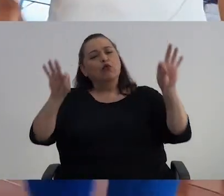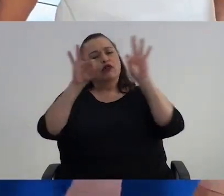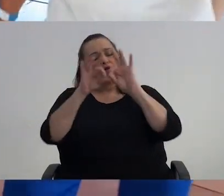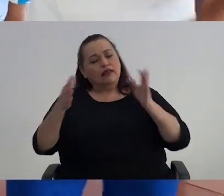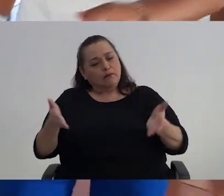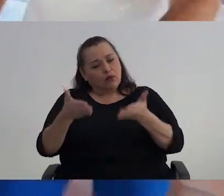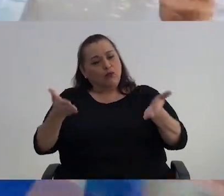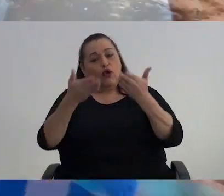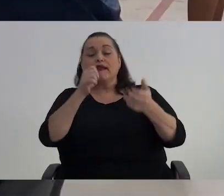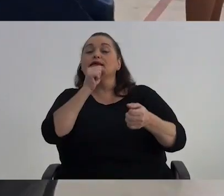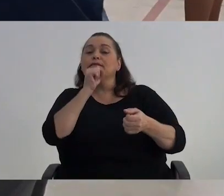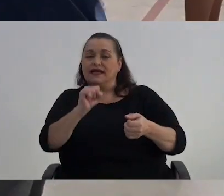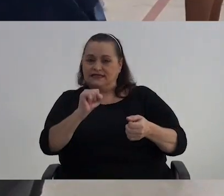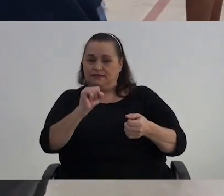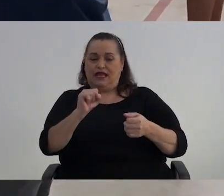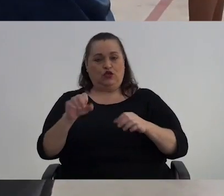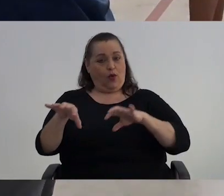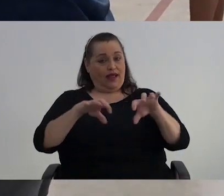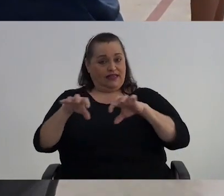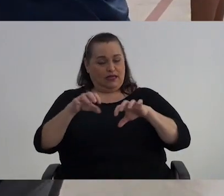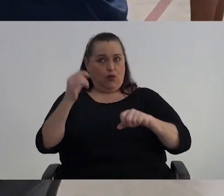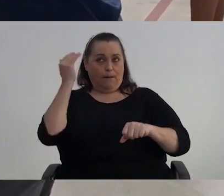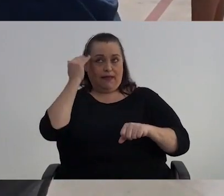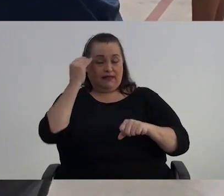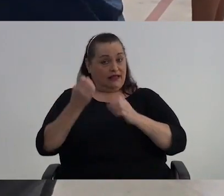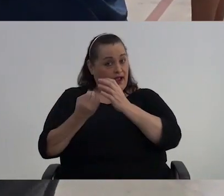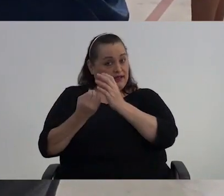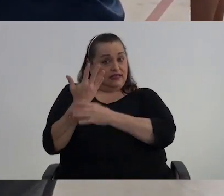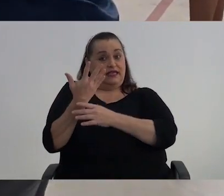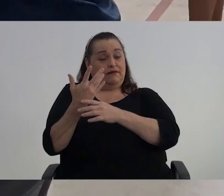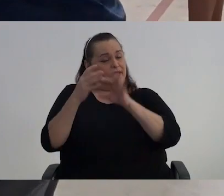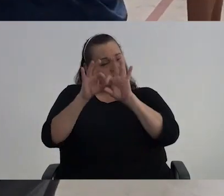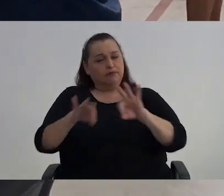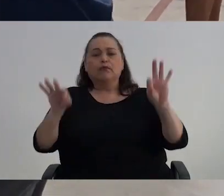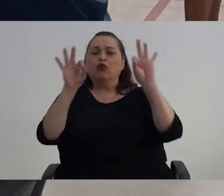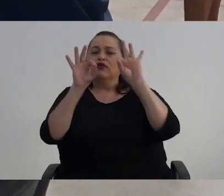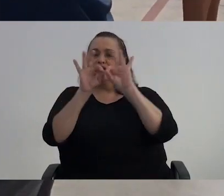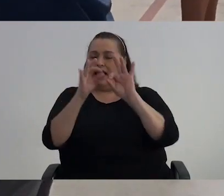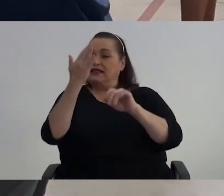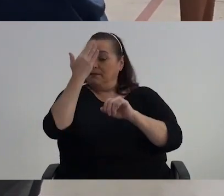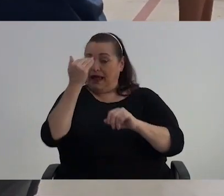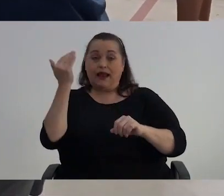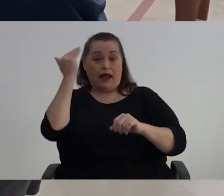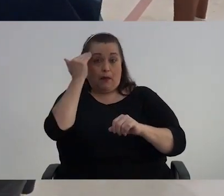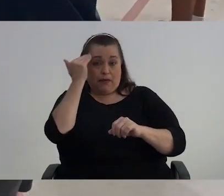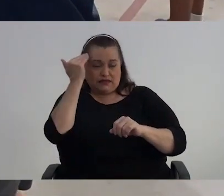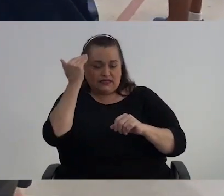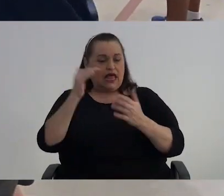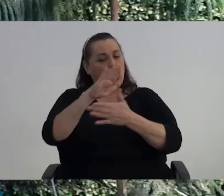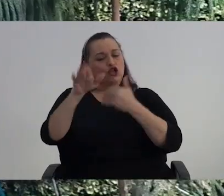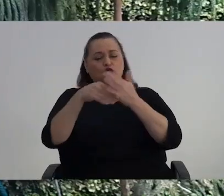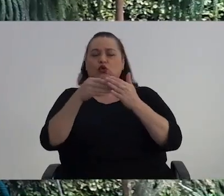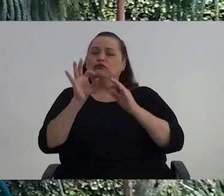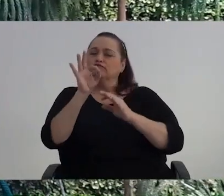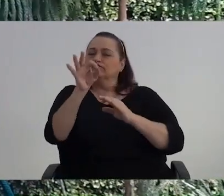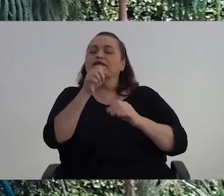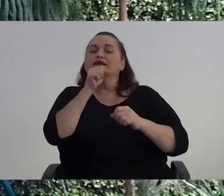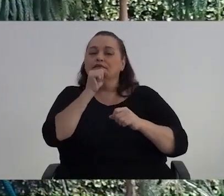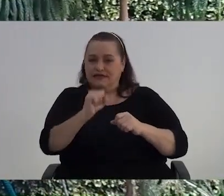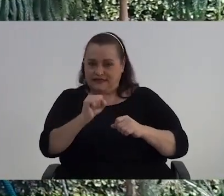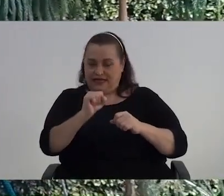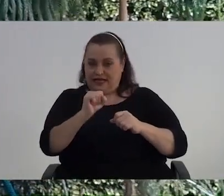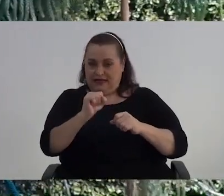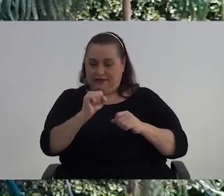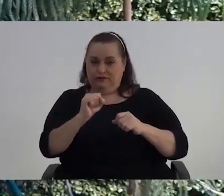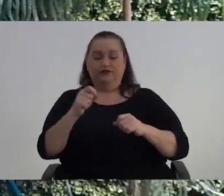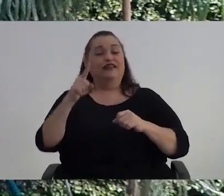envejecimiento activo Mantener la mente Activa Es esencial Para conservar Las capacidades Conforme envejecemos Irene Viña